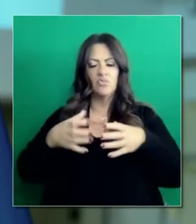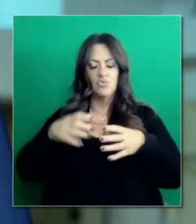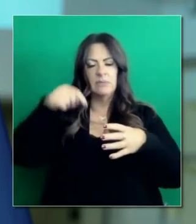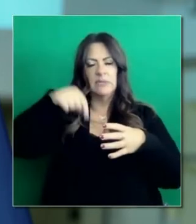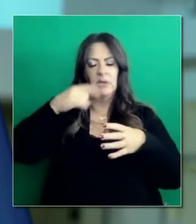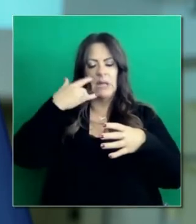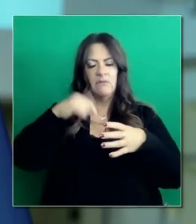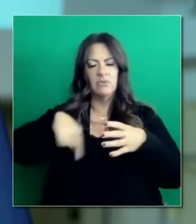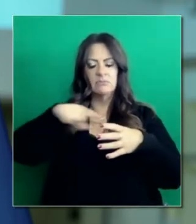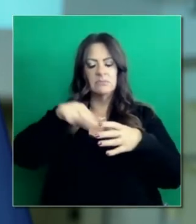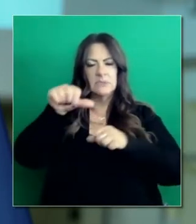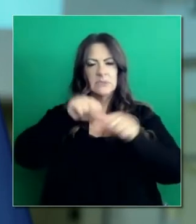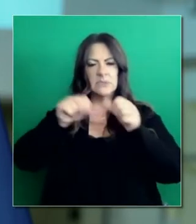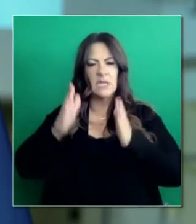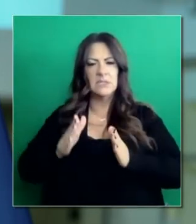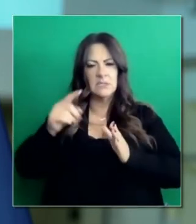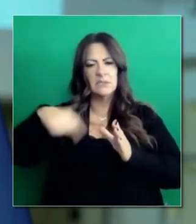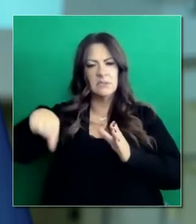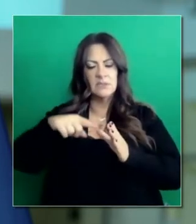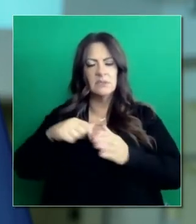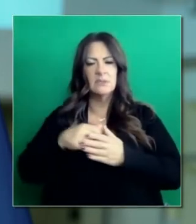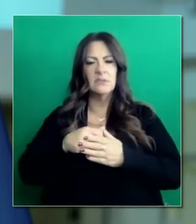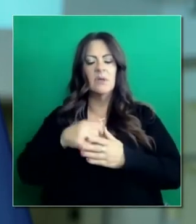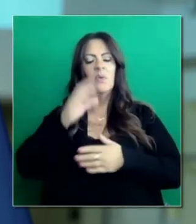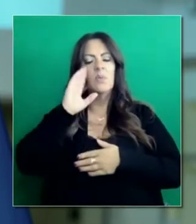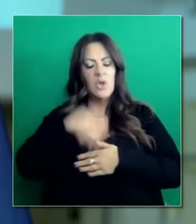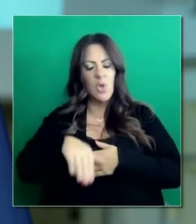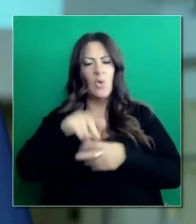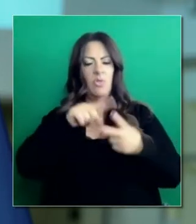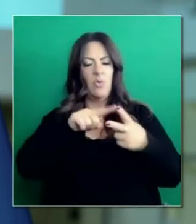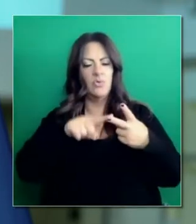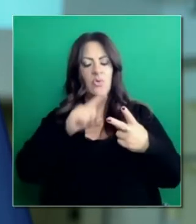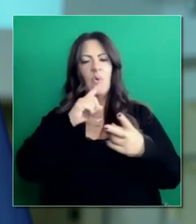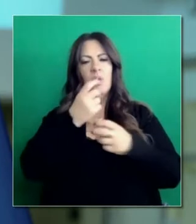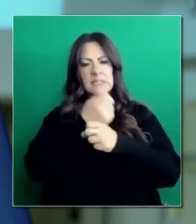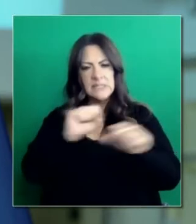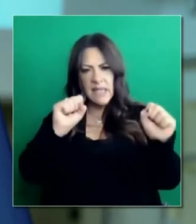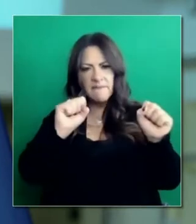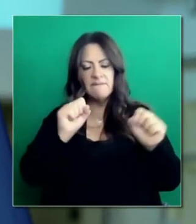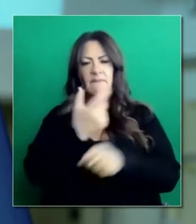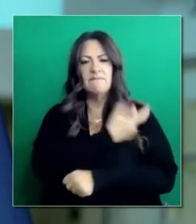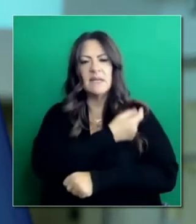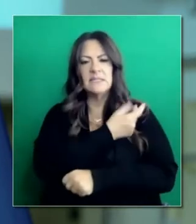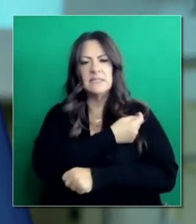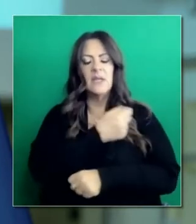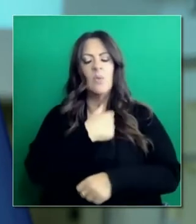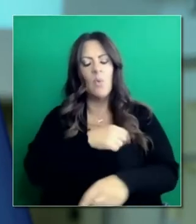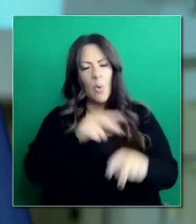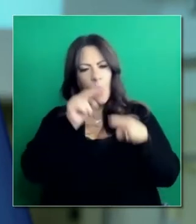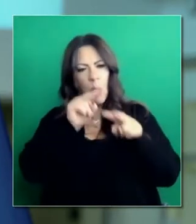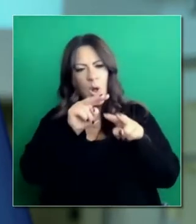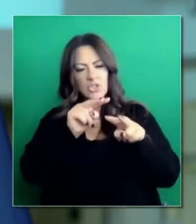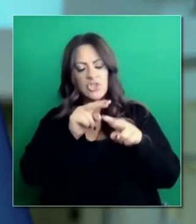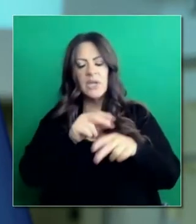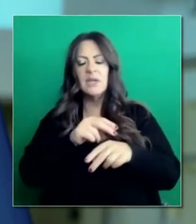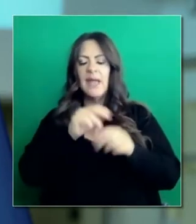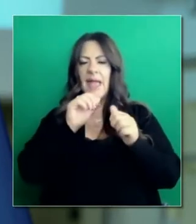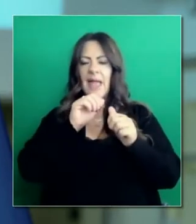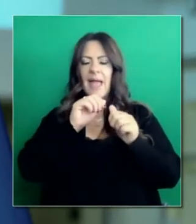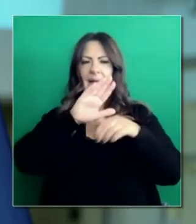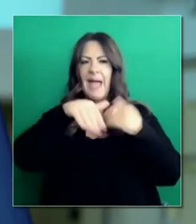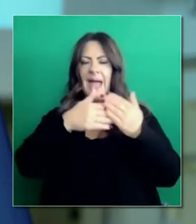los datos. Nuevamente, estas son vacunas seguras. Estamos viendo que han sido